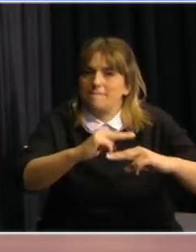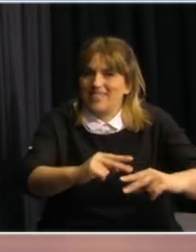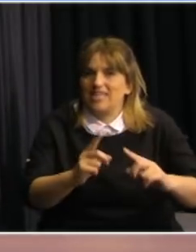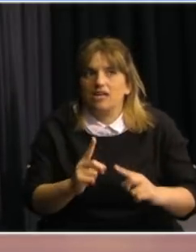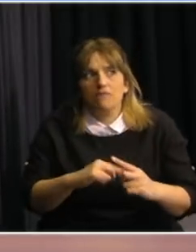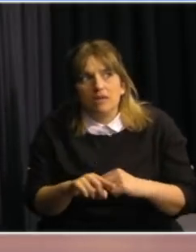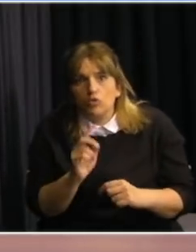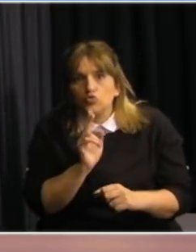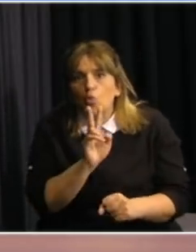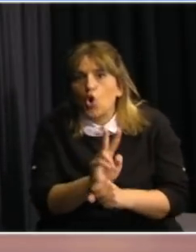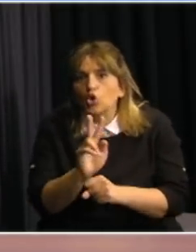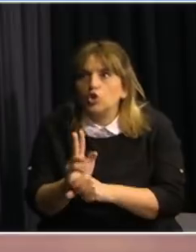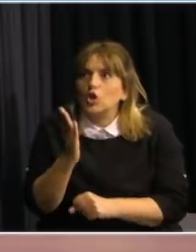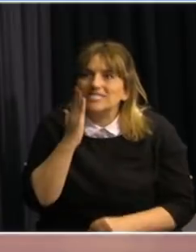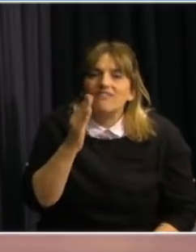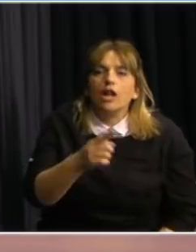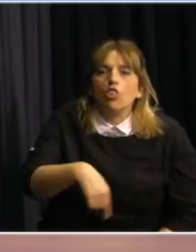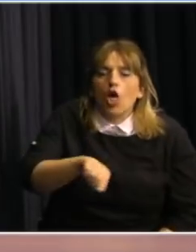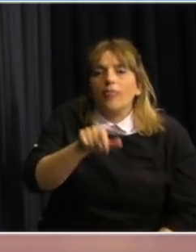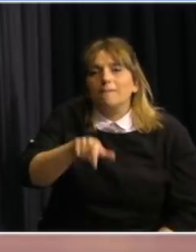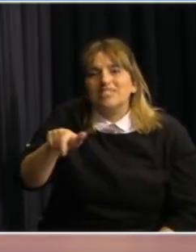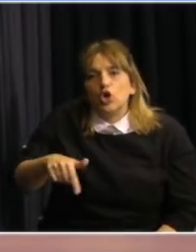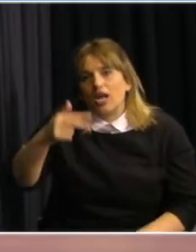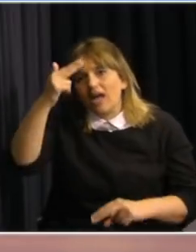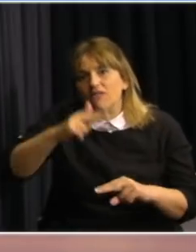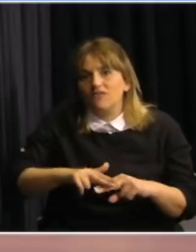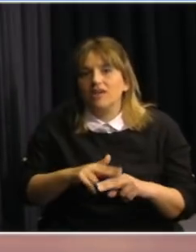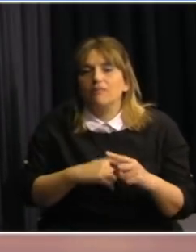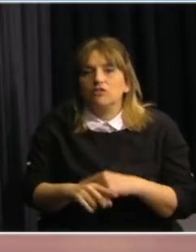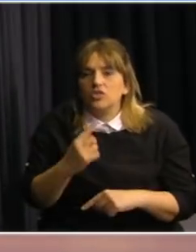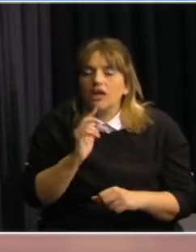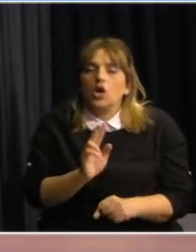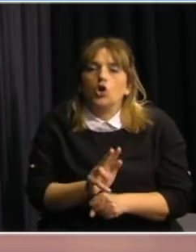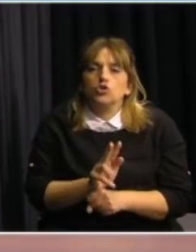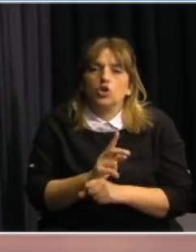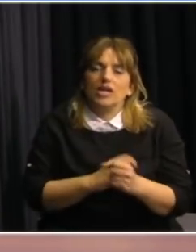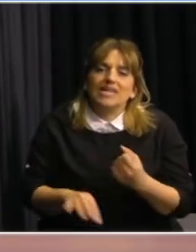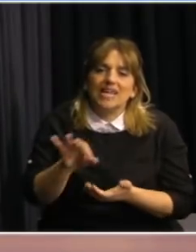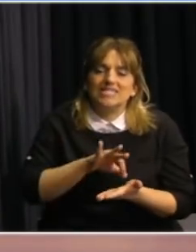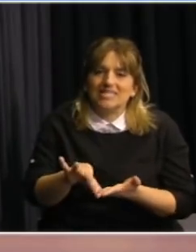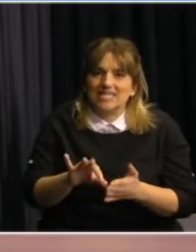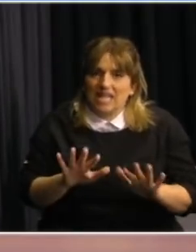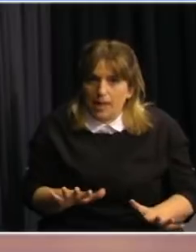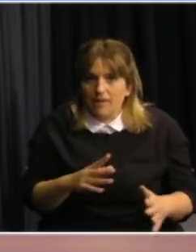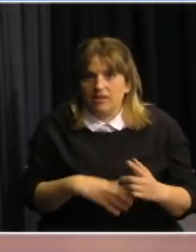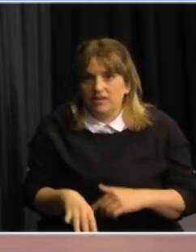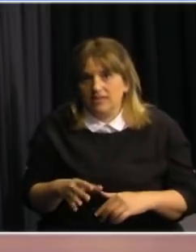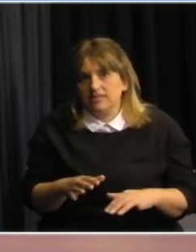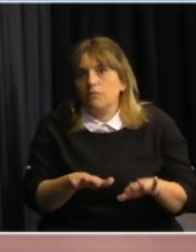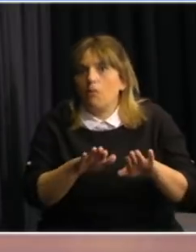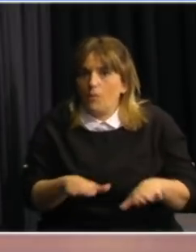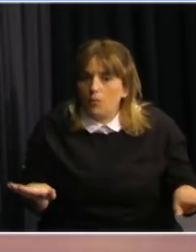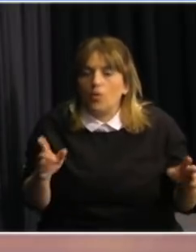del nivel de rastreo, la epidemia se controla y el desborde sobre el sistema sanitario es moderado. Si en cambio